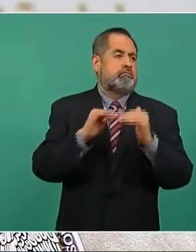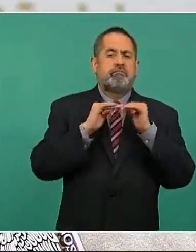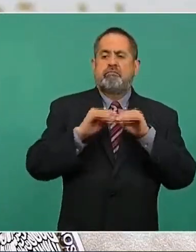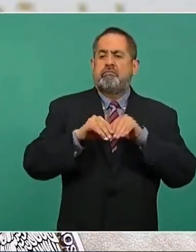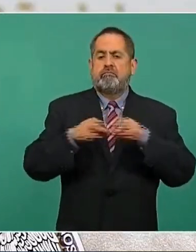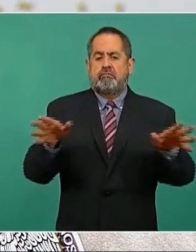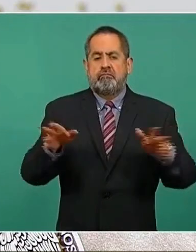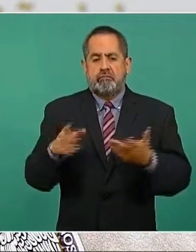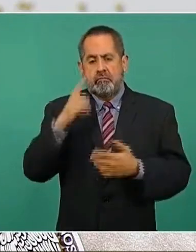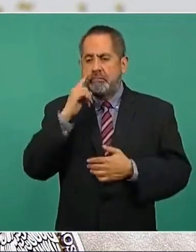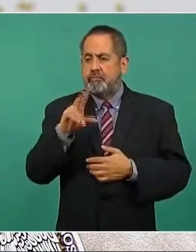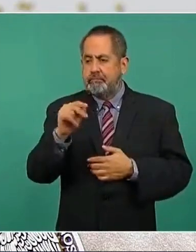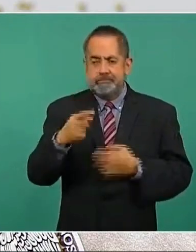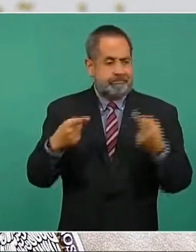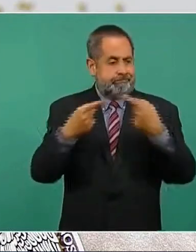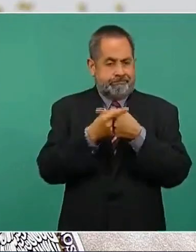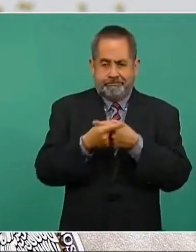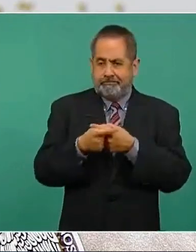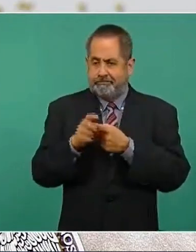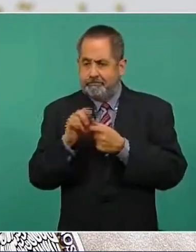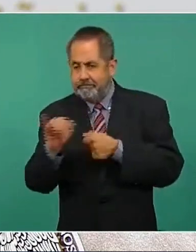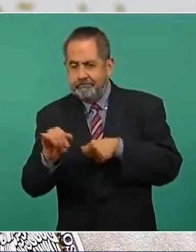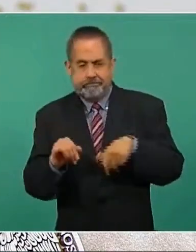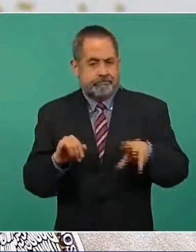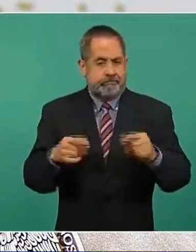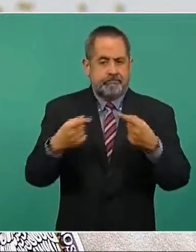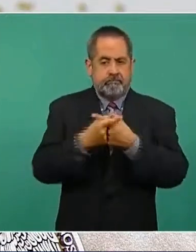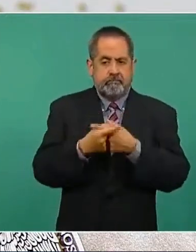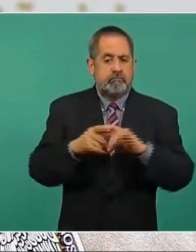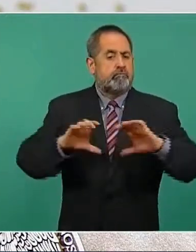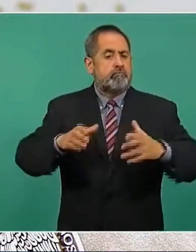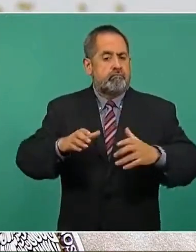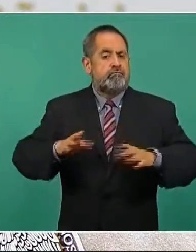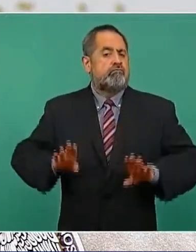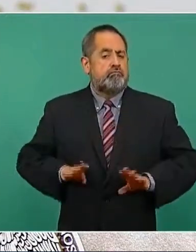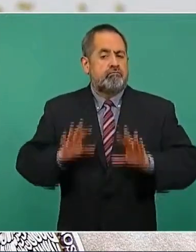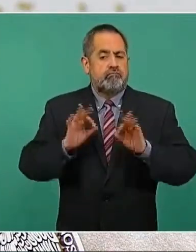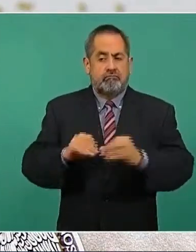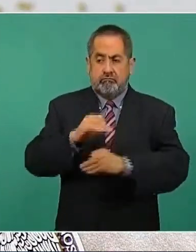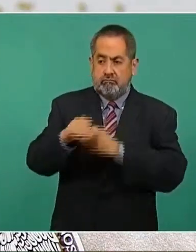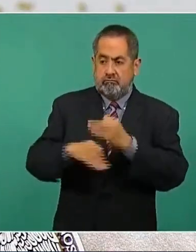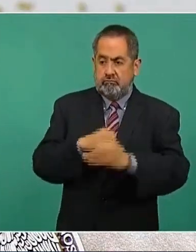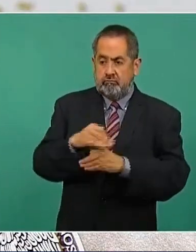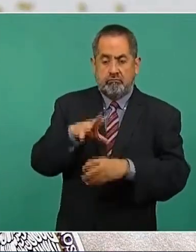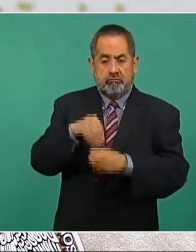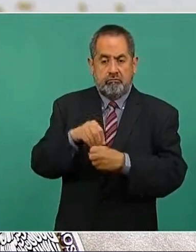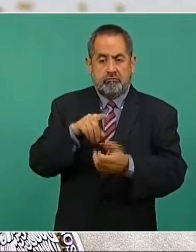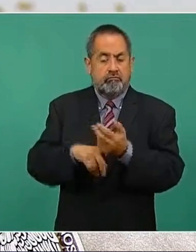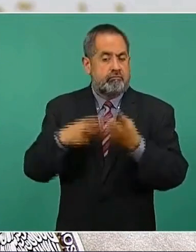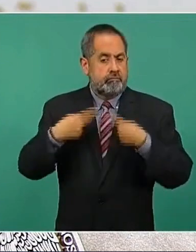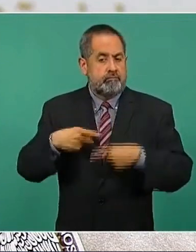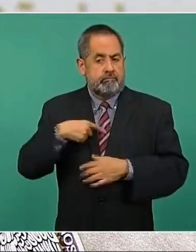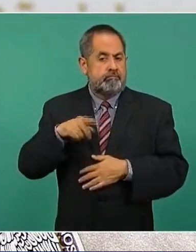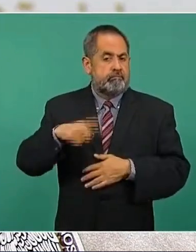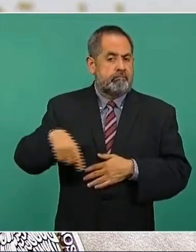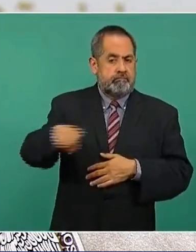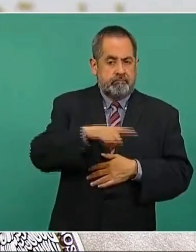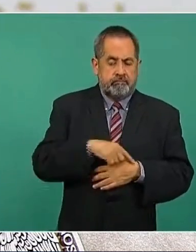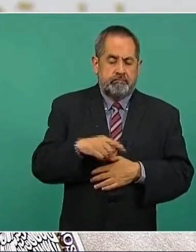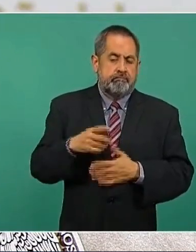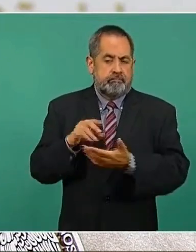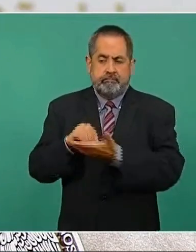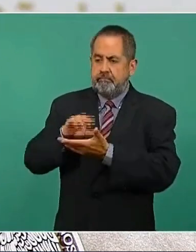se resuelva la contradicción de tesis en el sentido colectivo de la protección al derecho de la salud, como lo indica la tesis de